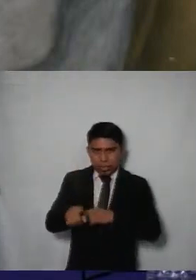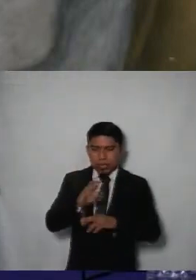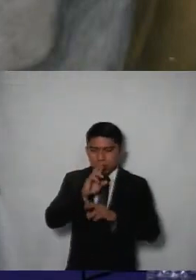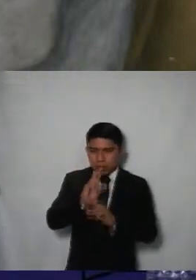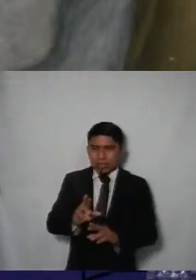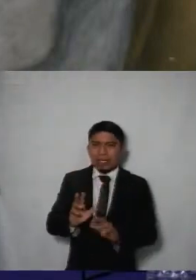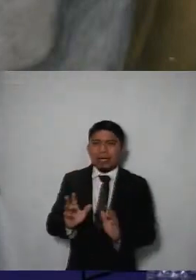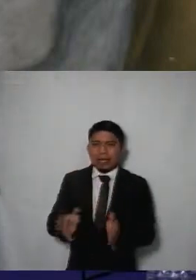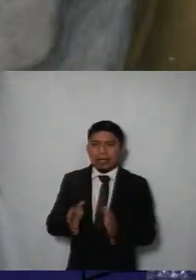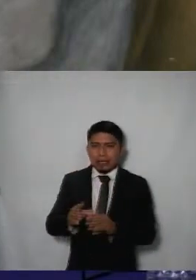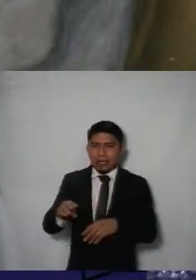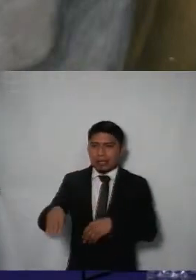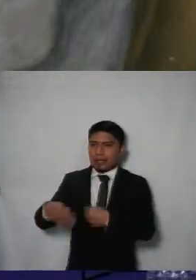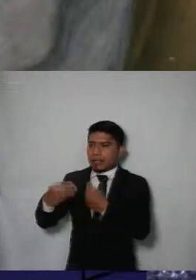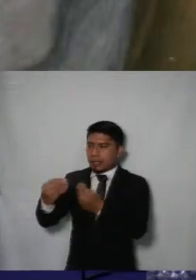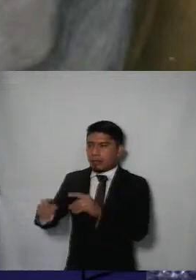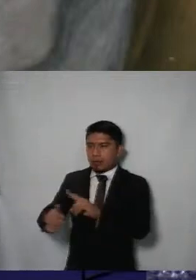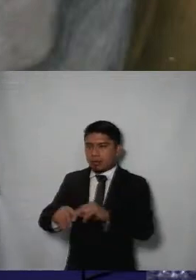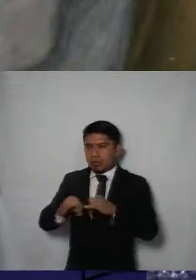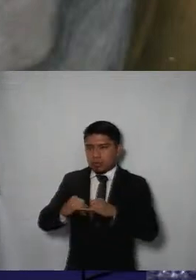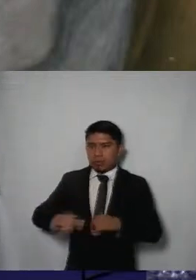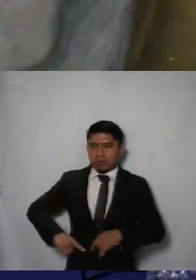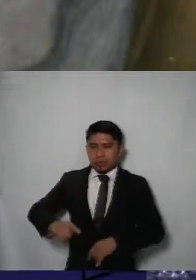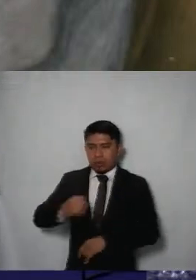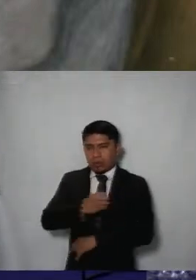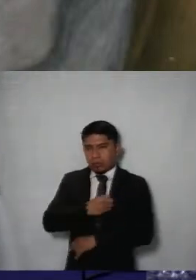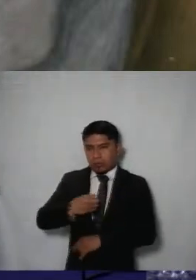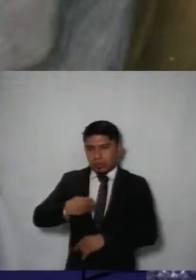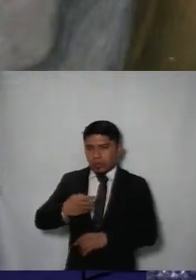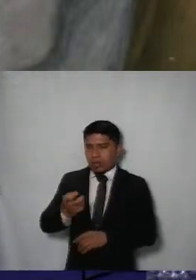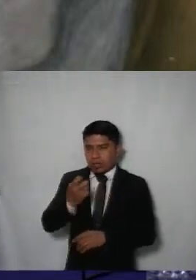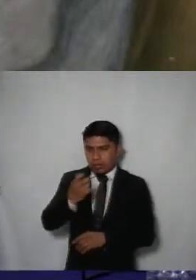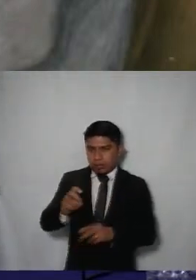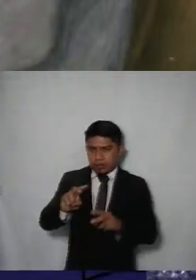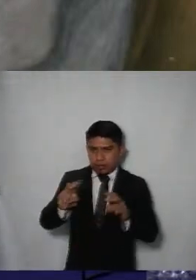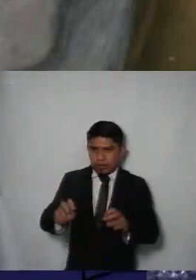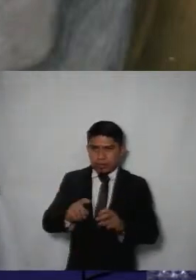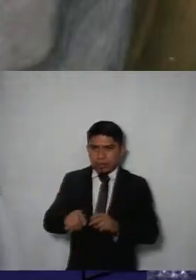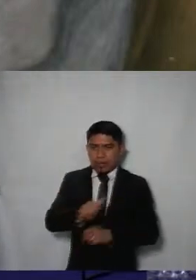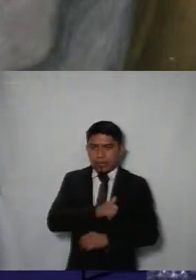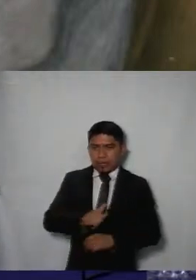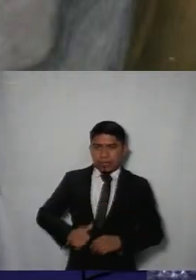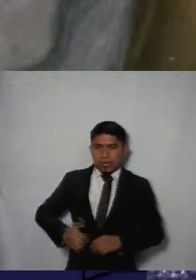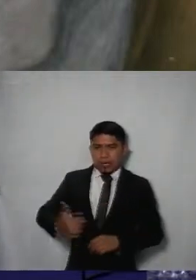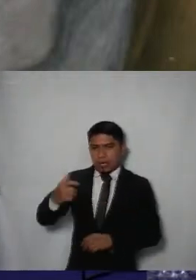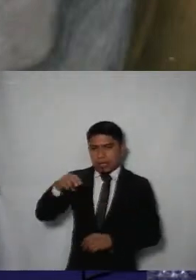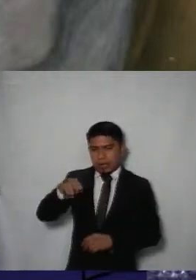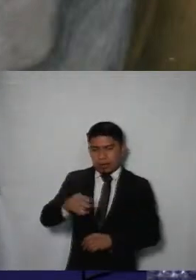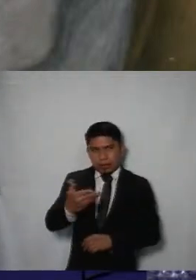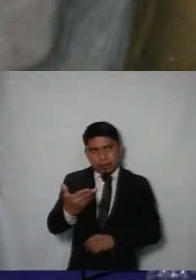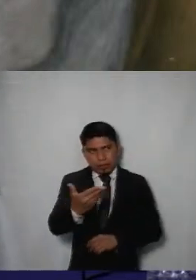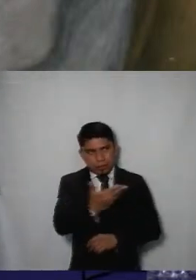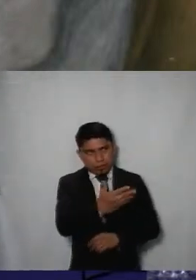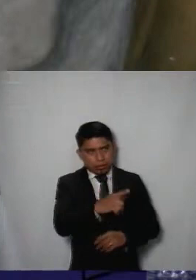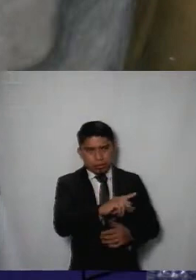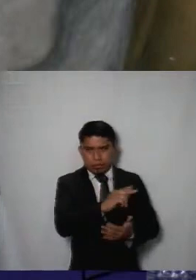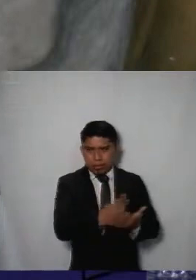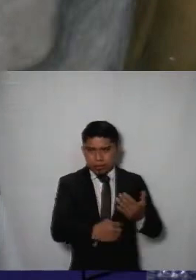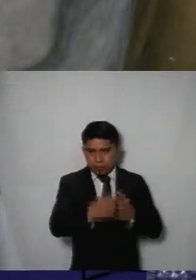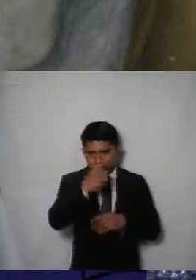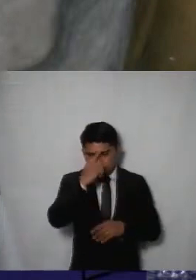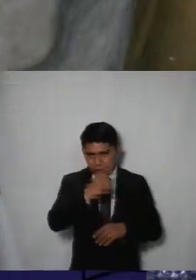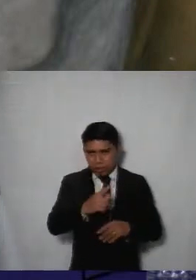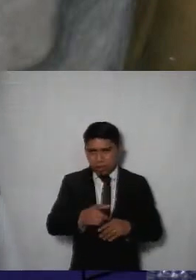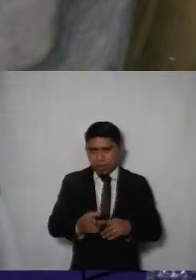fondo de la respuesta que ya fue entregada por el sujeto obligado en el caso concreto la alcaldía Gustavo Madero le están pidiendo instrumentos de